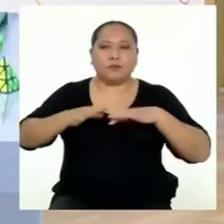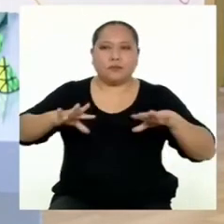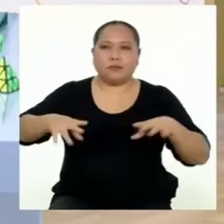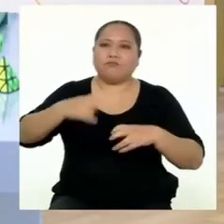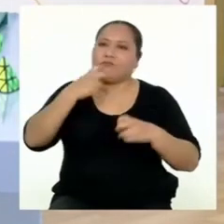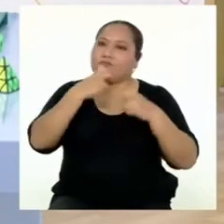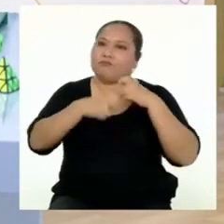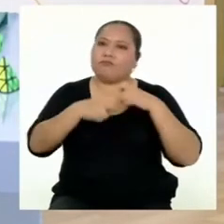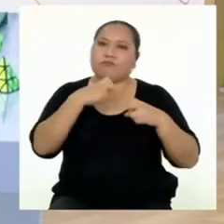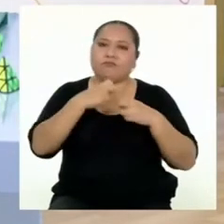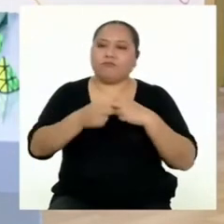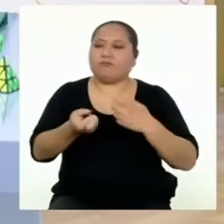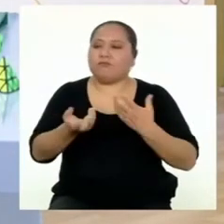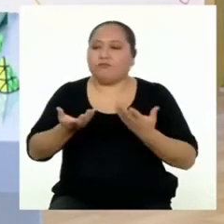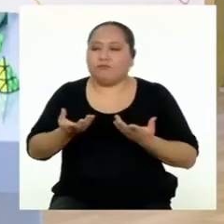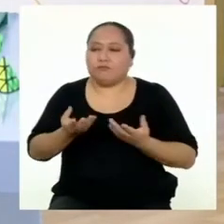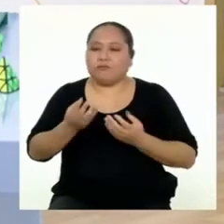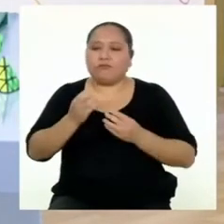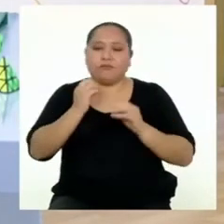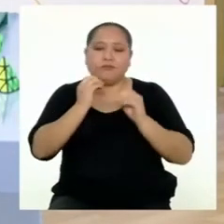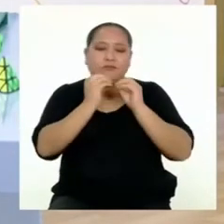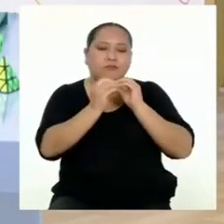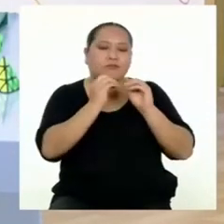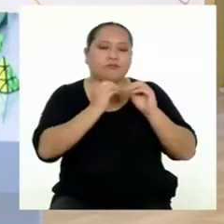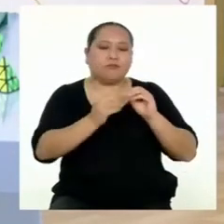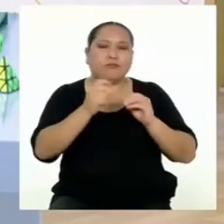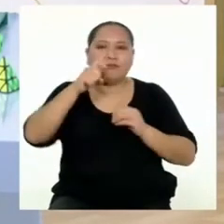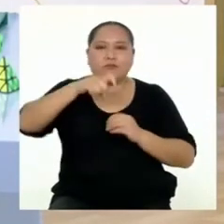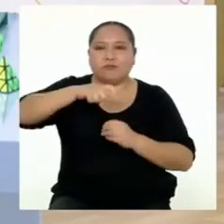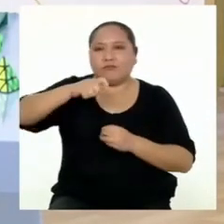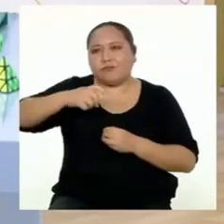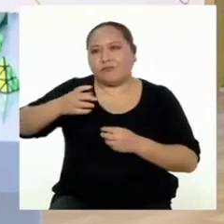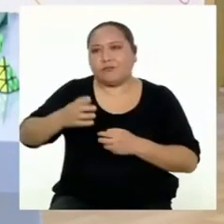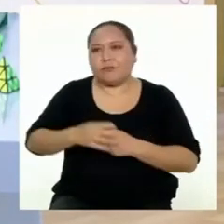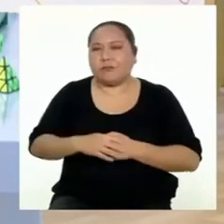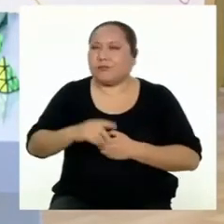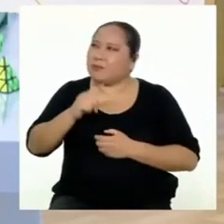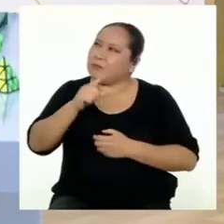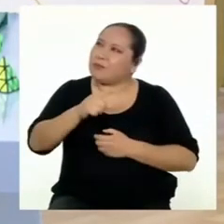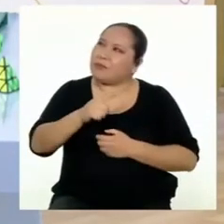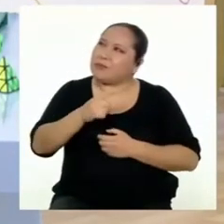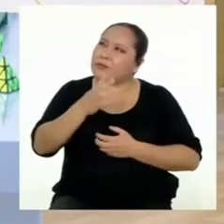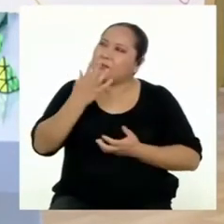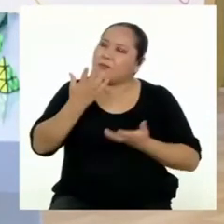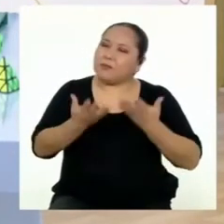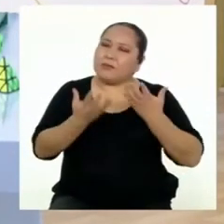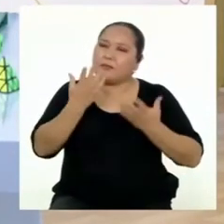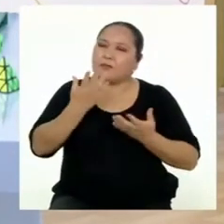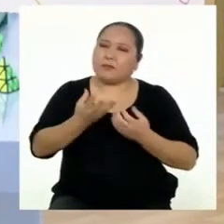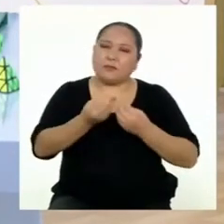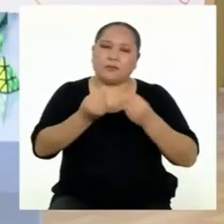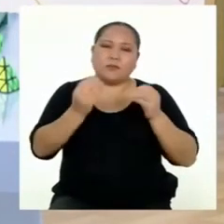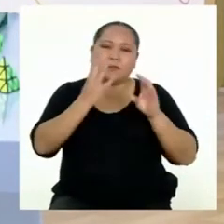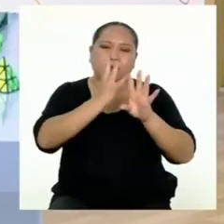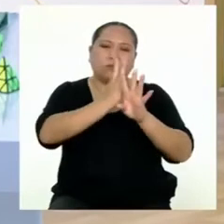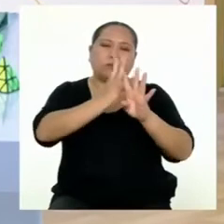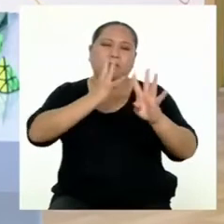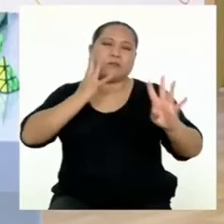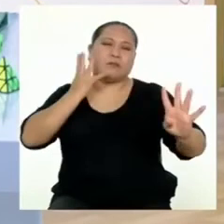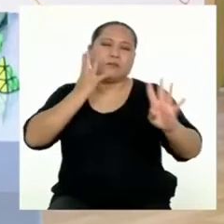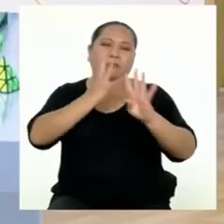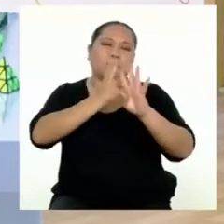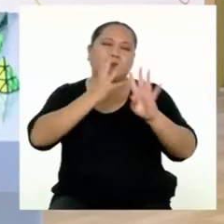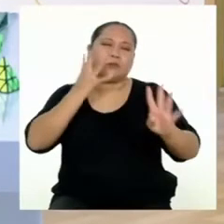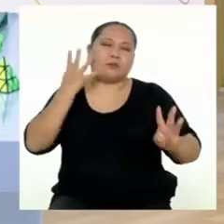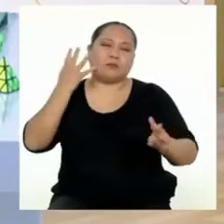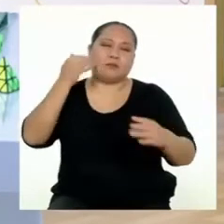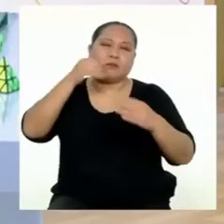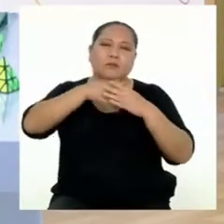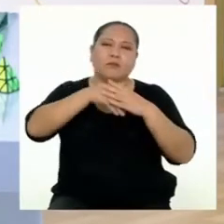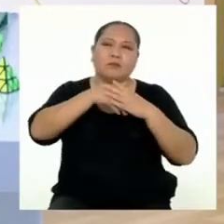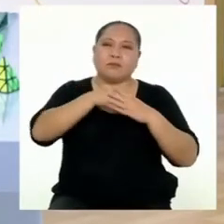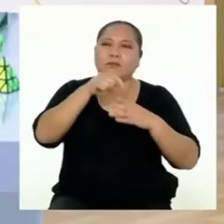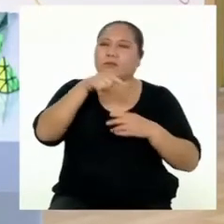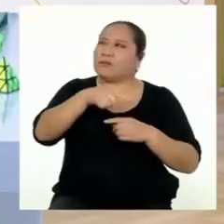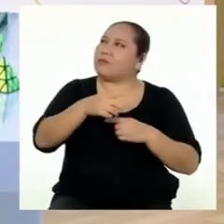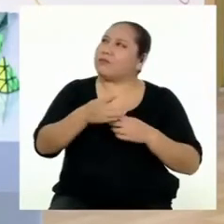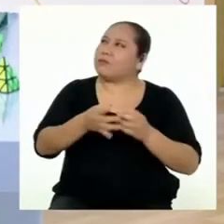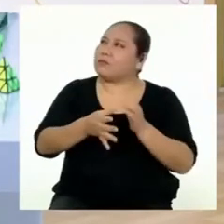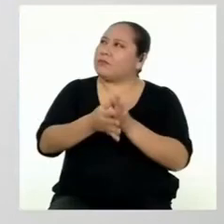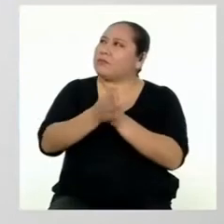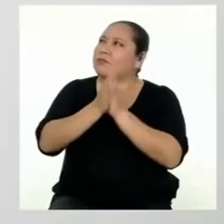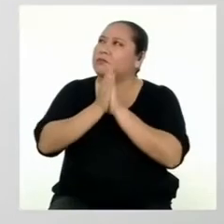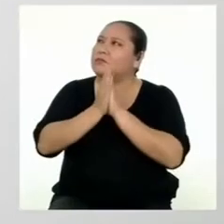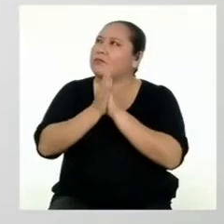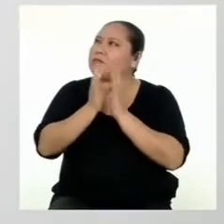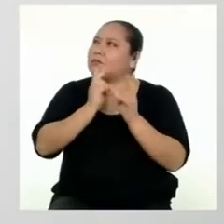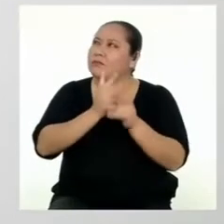problemas para satisfacer algunas de sus necesidades. ¿Será por eso que ahora hay tantas colas en los bancos? ¿Estarán pidiendo